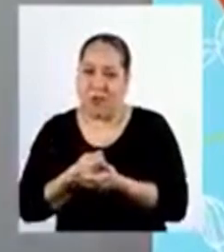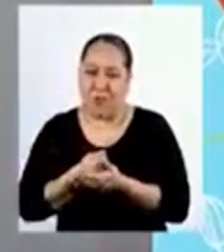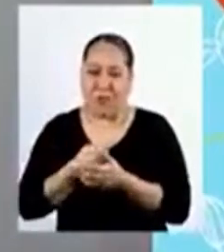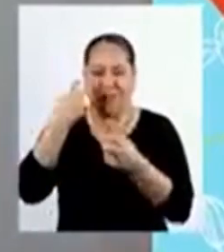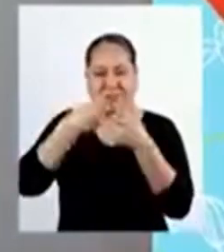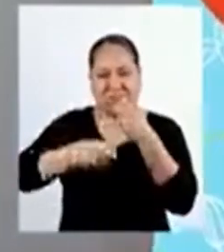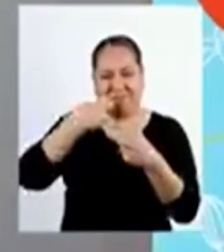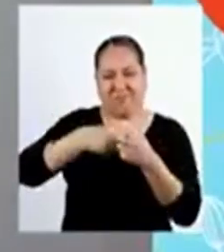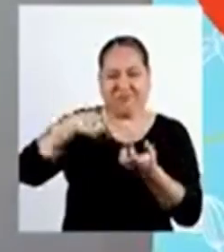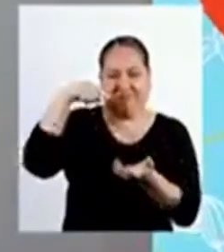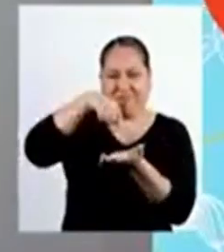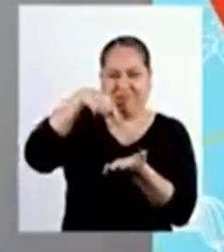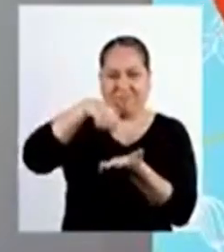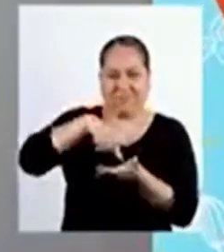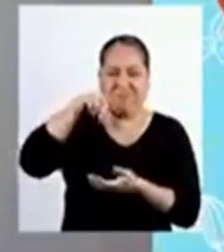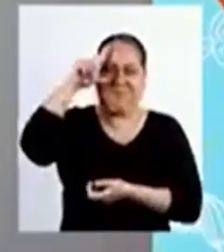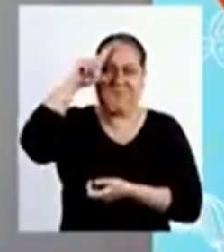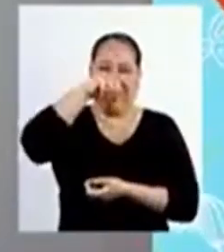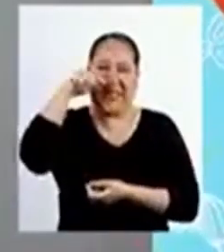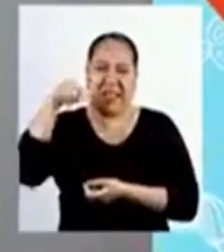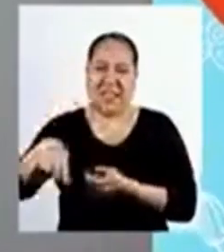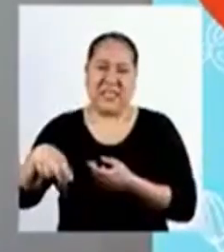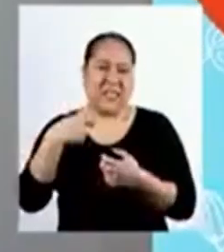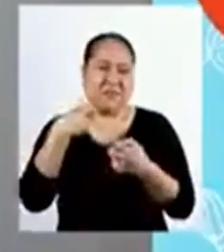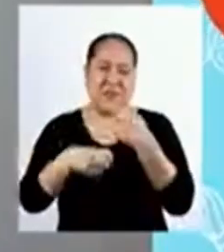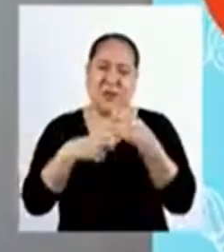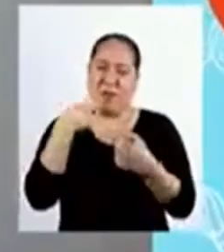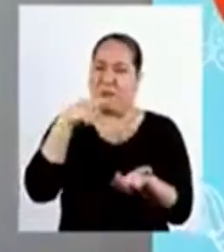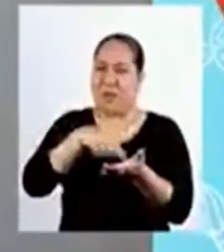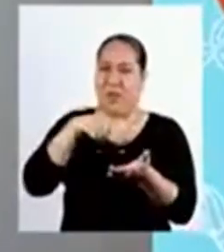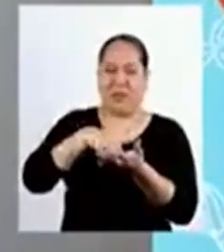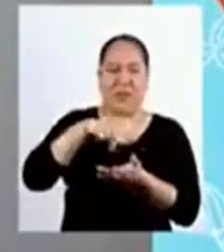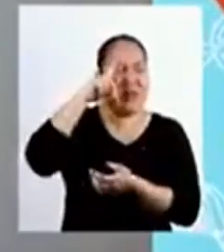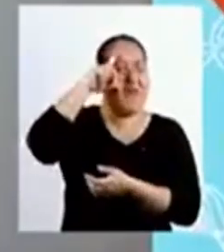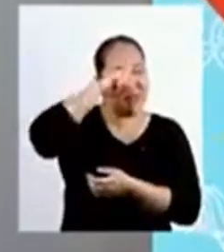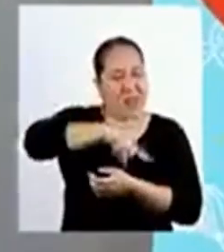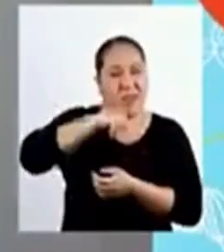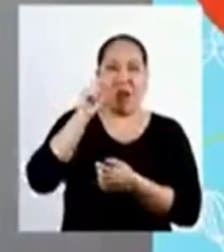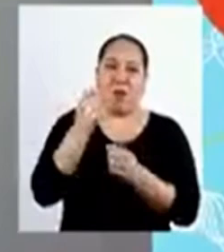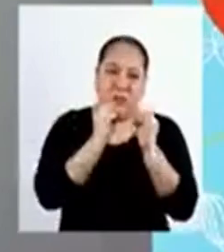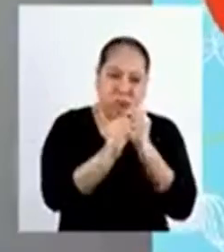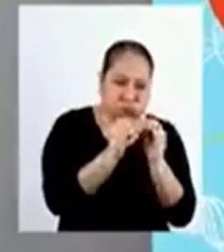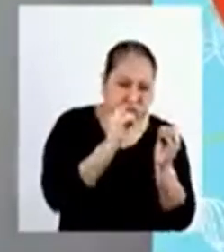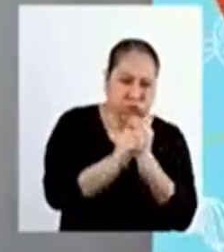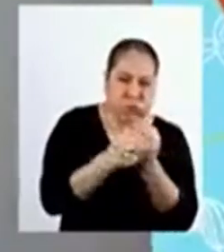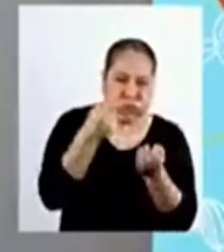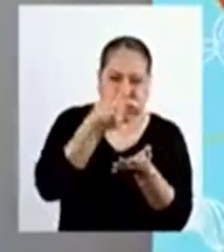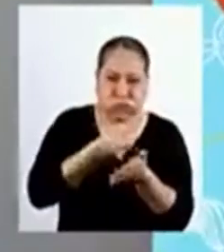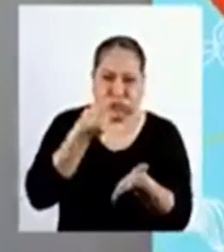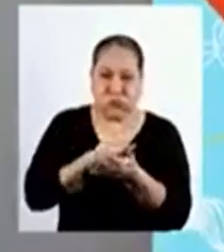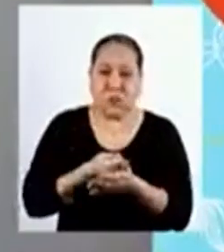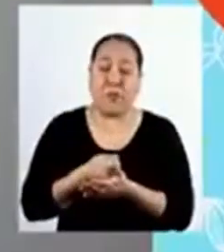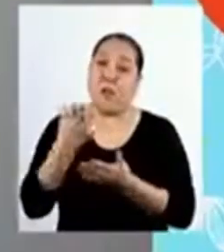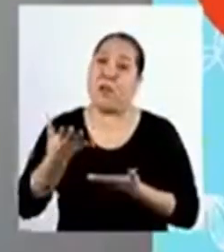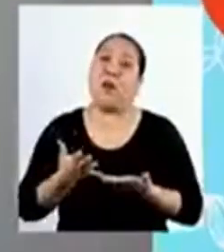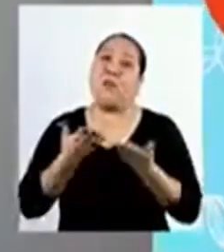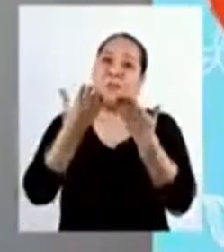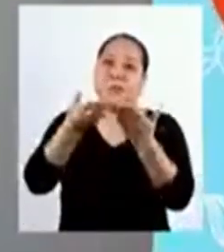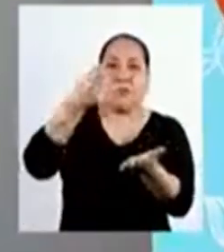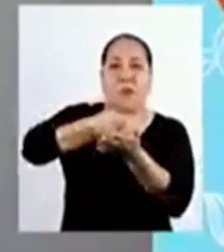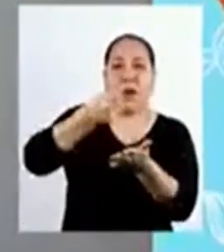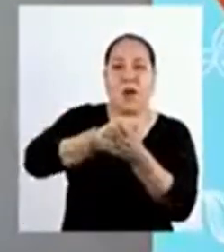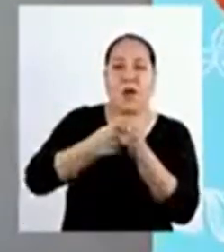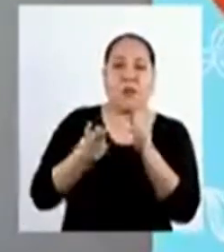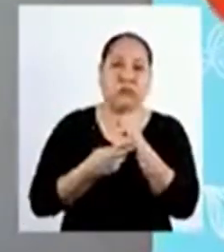entremos en problemas de deuda Y es muy difícil Saler de estos problemas de deuda Porque requieren De fuertes ajustes En nuestro gasto Para poder